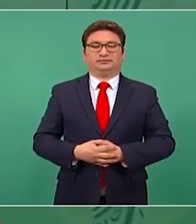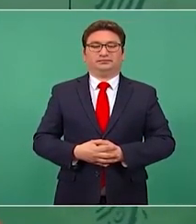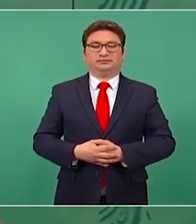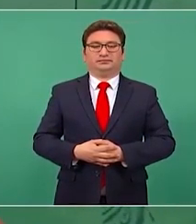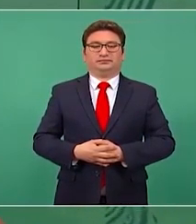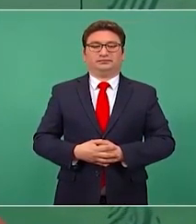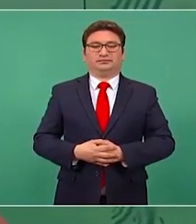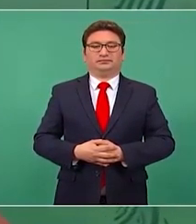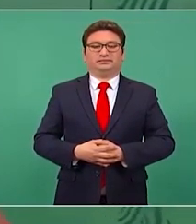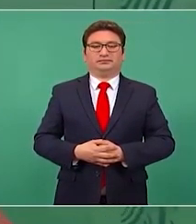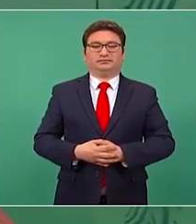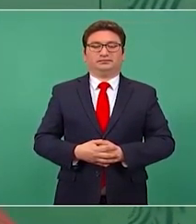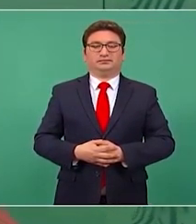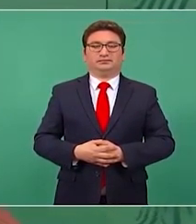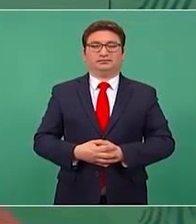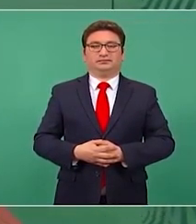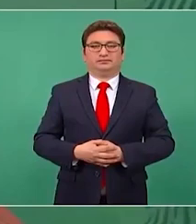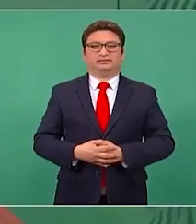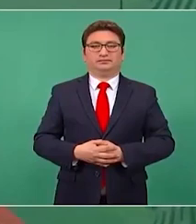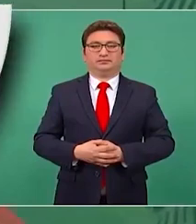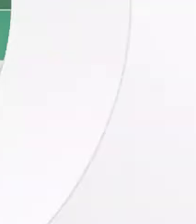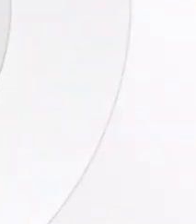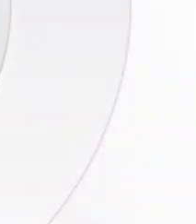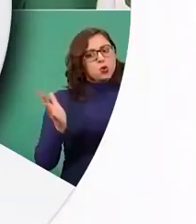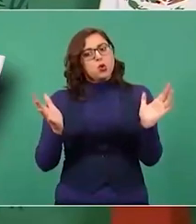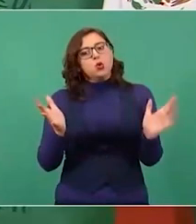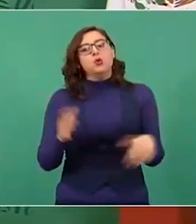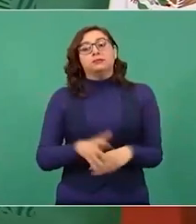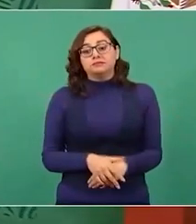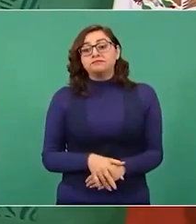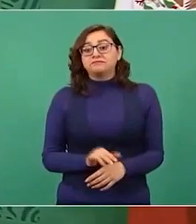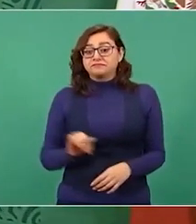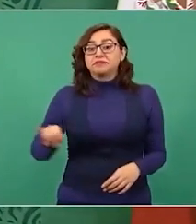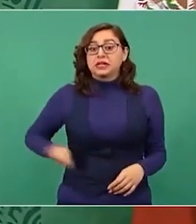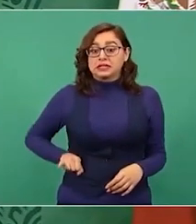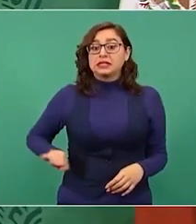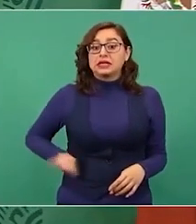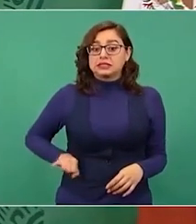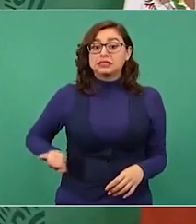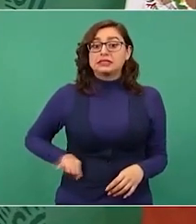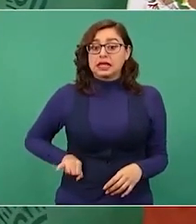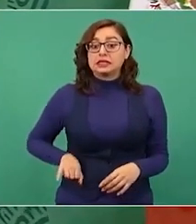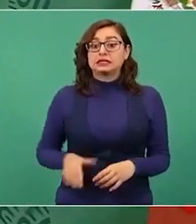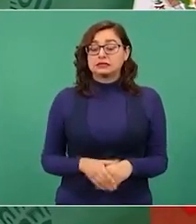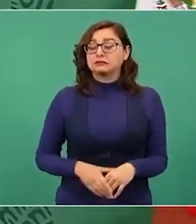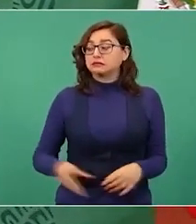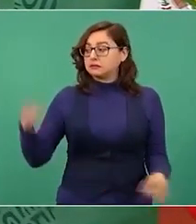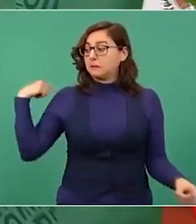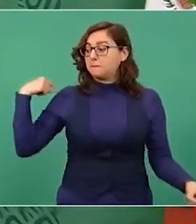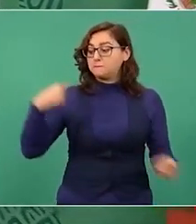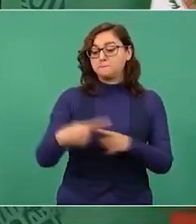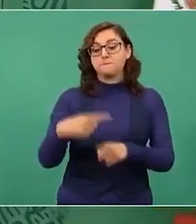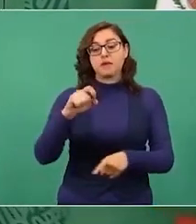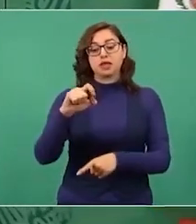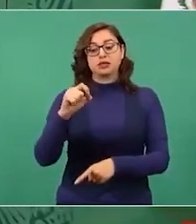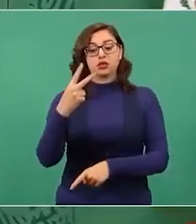¿Y por qué no los jóvenes? ¿Lleva cuánto? 22 años, sí.